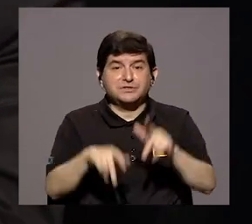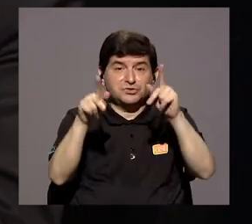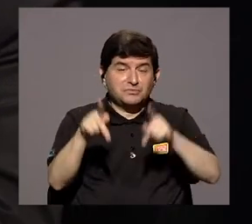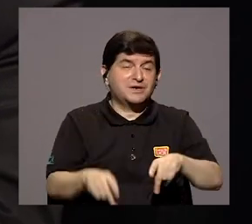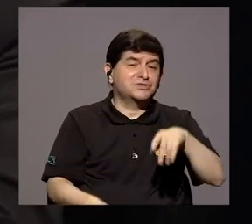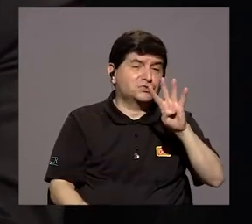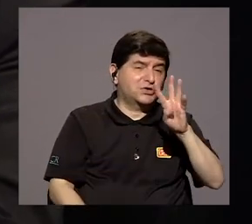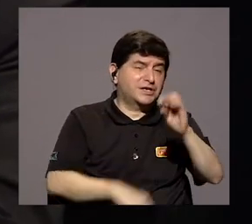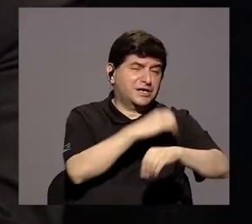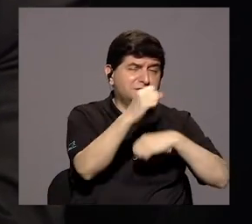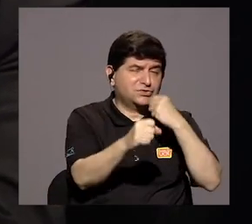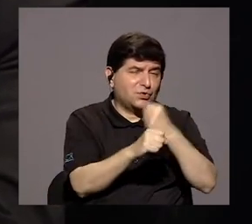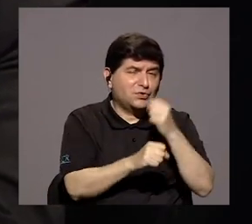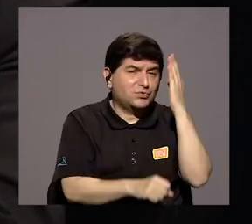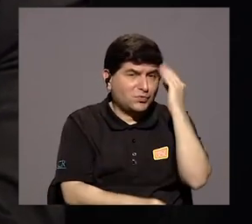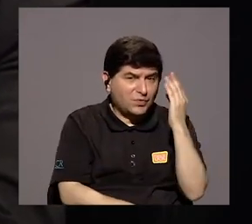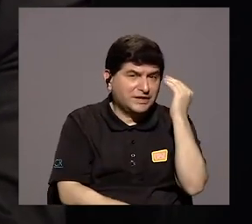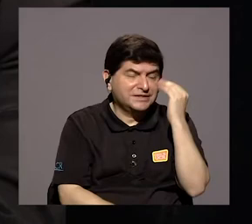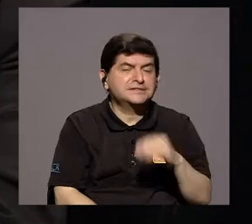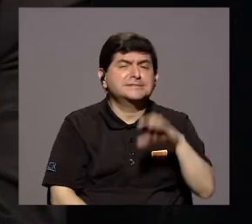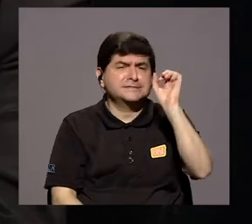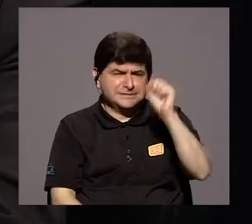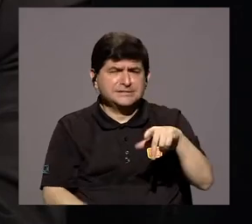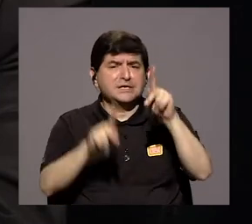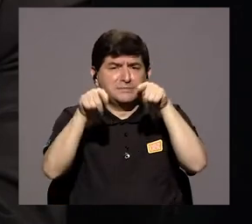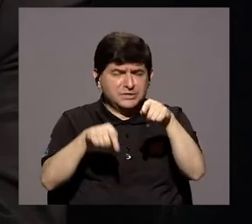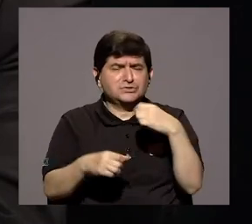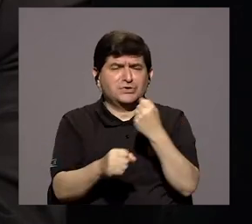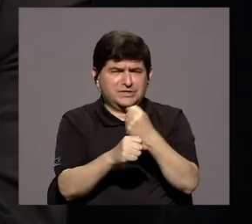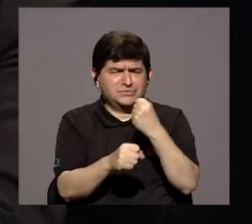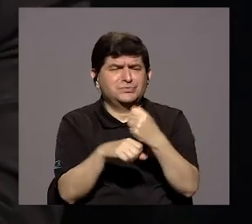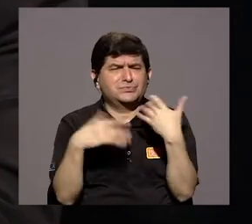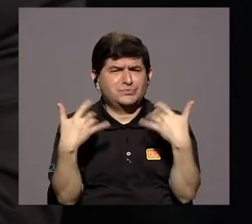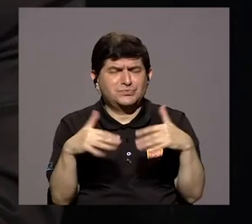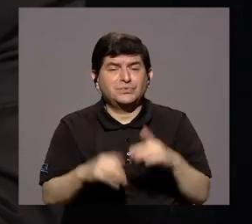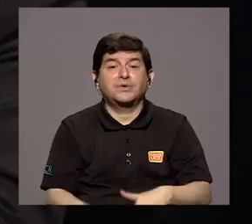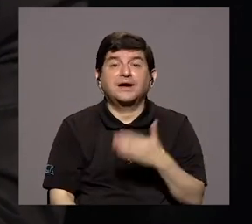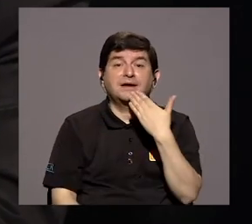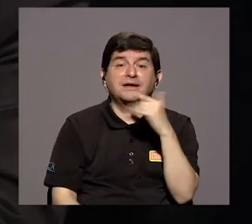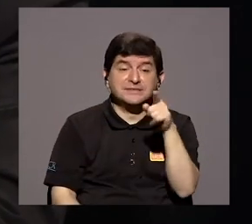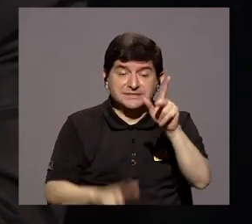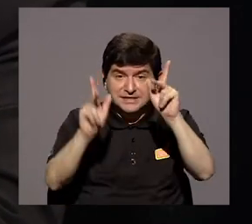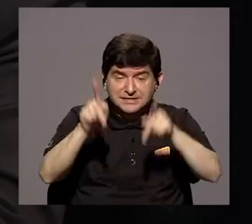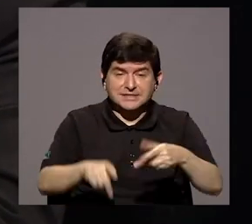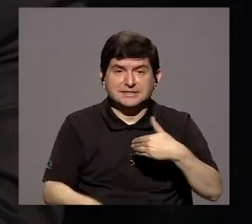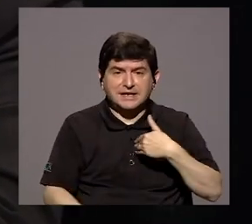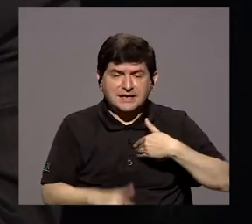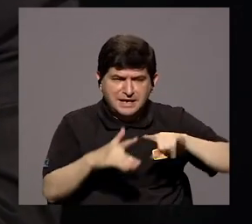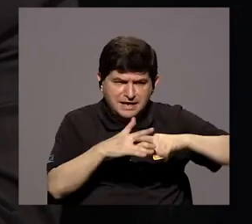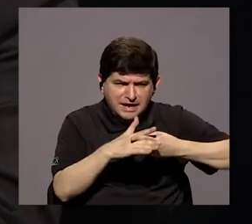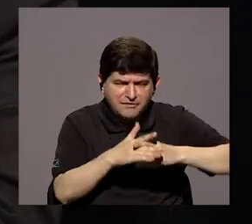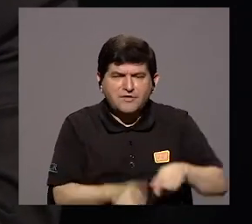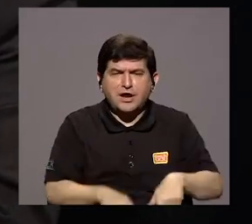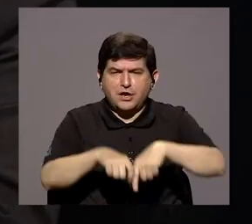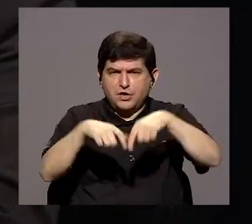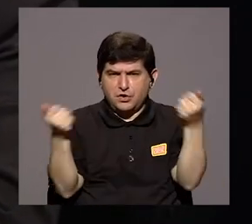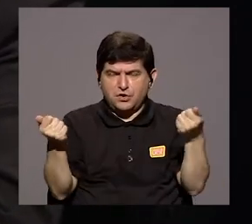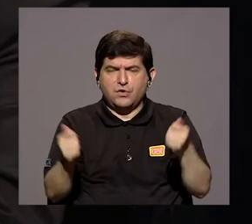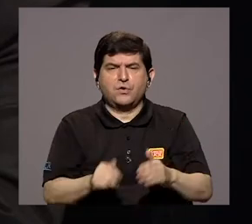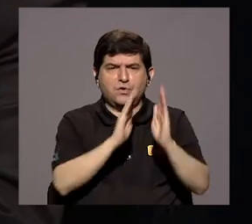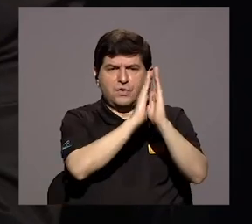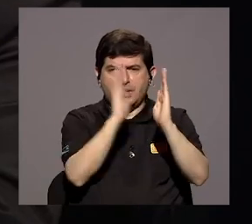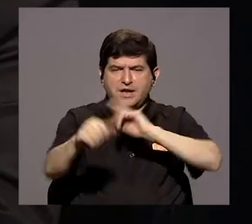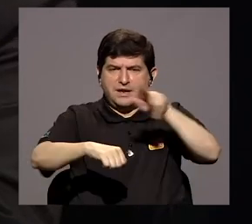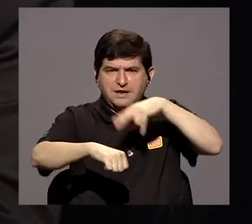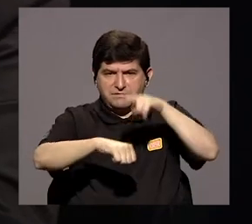46 años de experiencia. Muchos años de estar en esa posición y gracias a ellos tenemos restauraciones de periódicos y todo eso en la Biblioteca Nacional